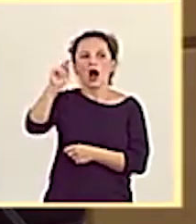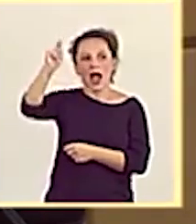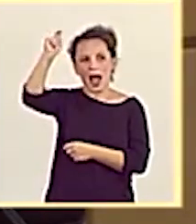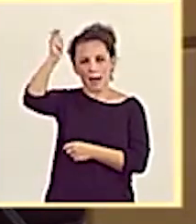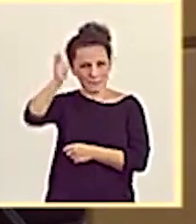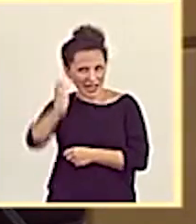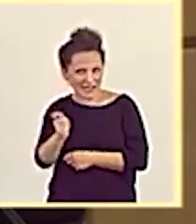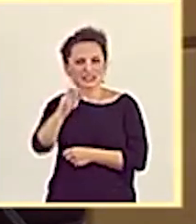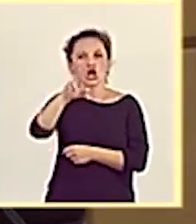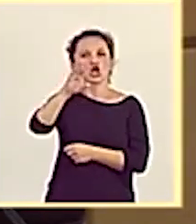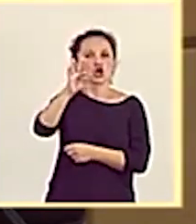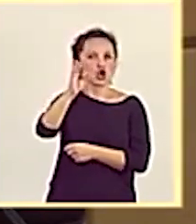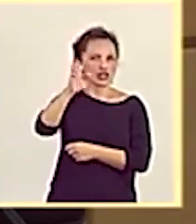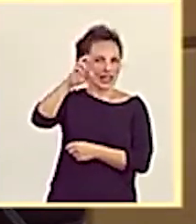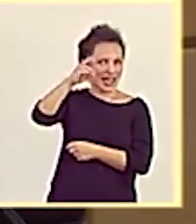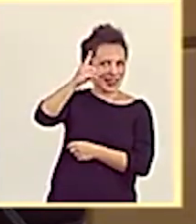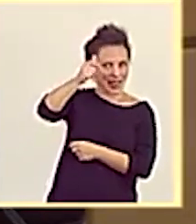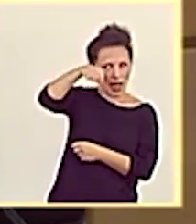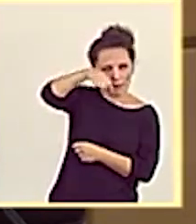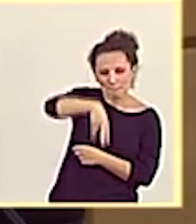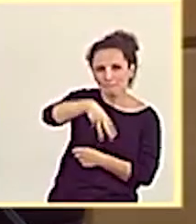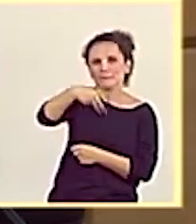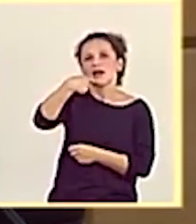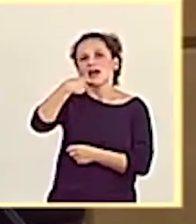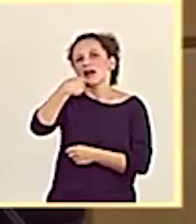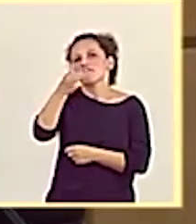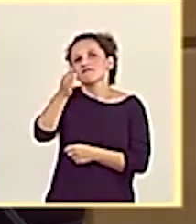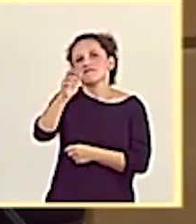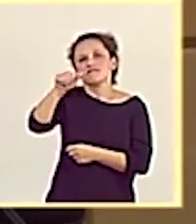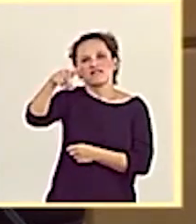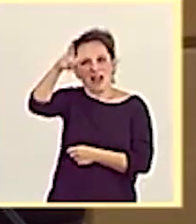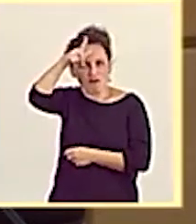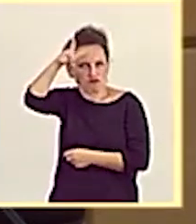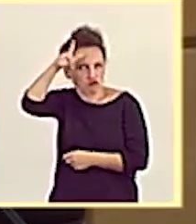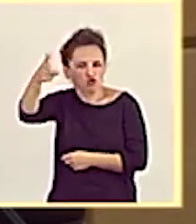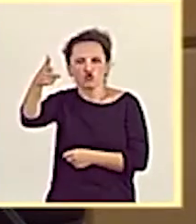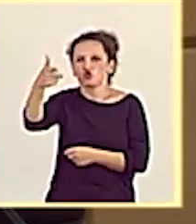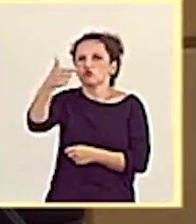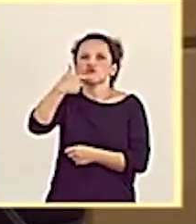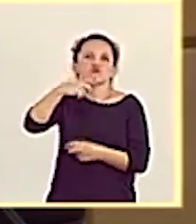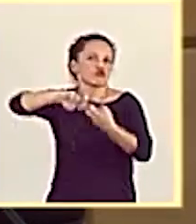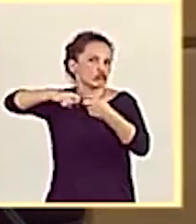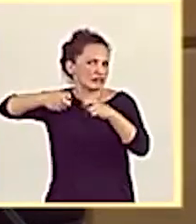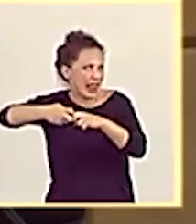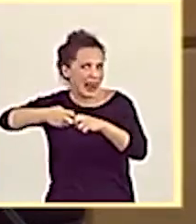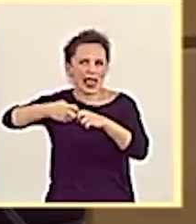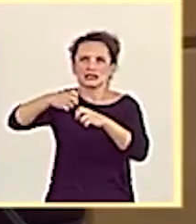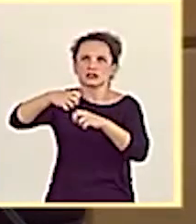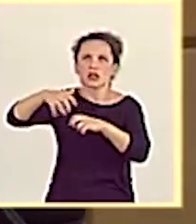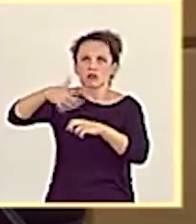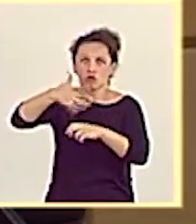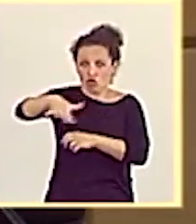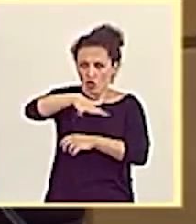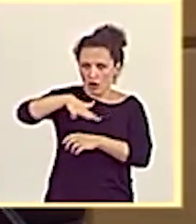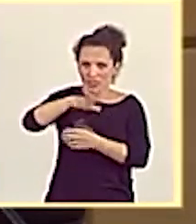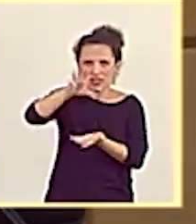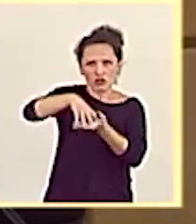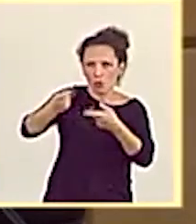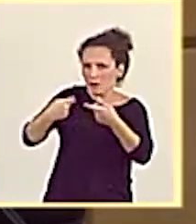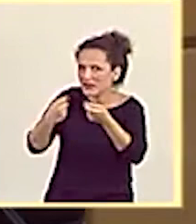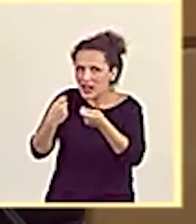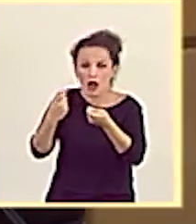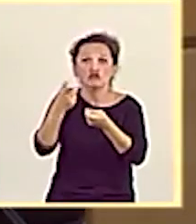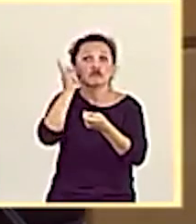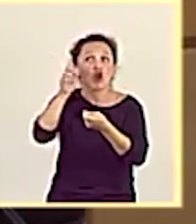aeropuertos de Schiffel, Frankfurt o Bruselas, en hospitales, universidades y centros comerciales. Solo en los Países Bajos se